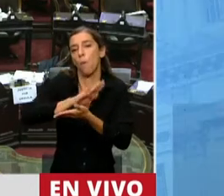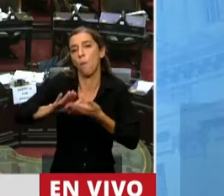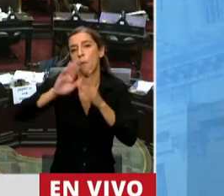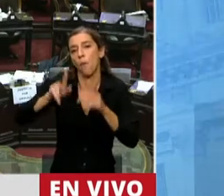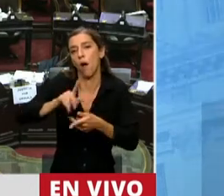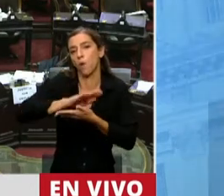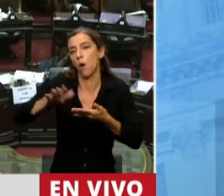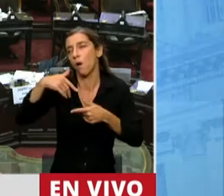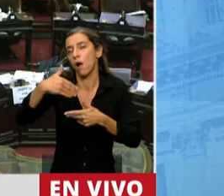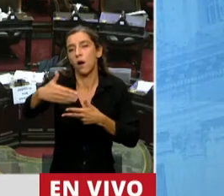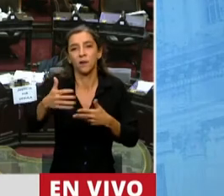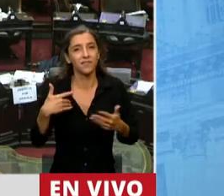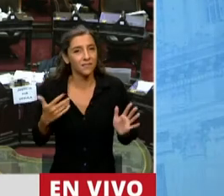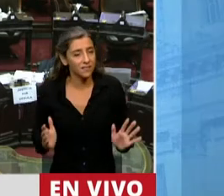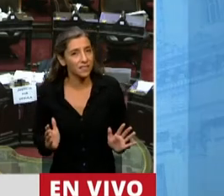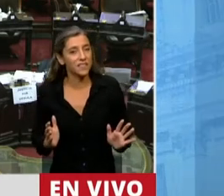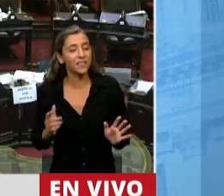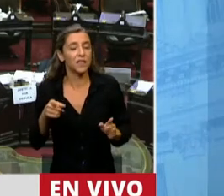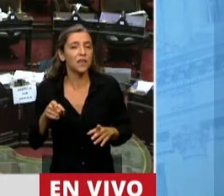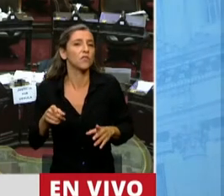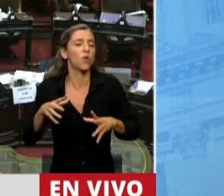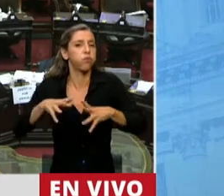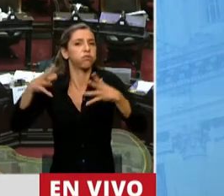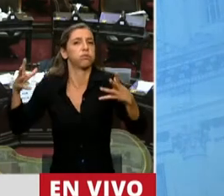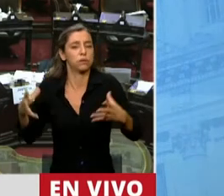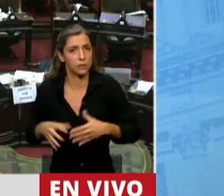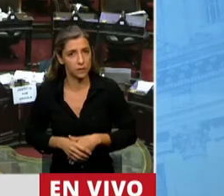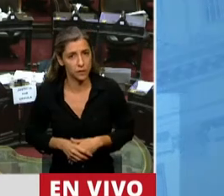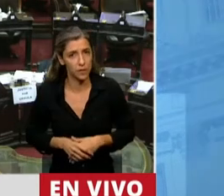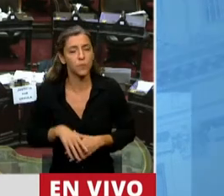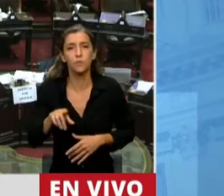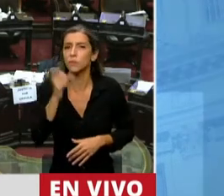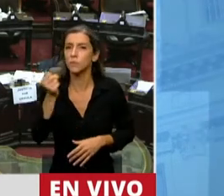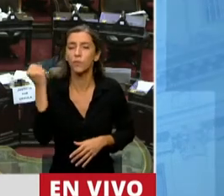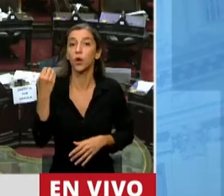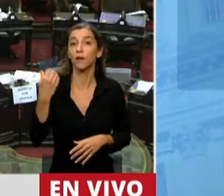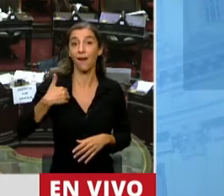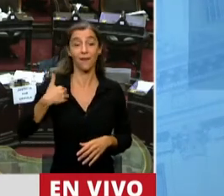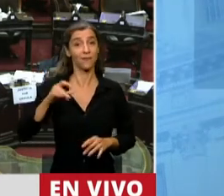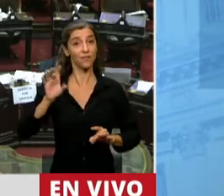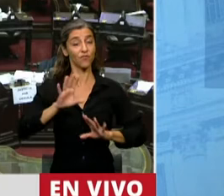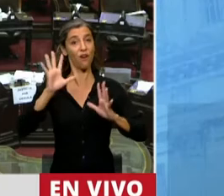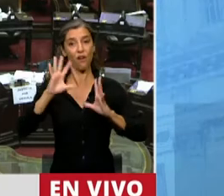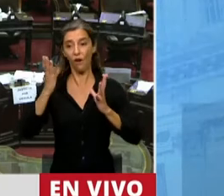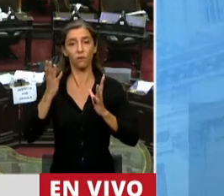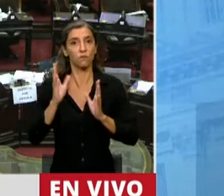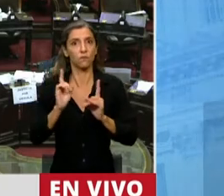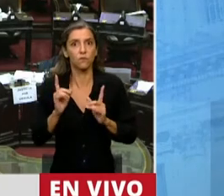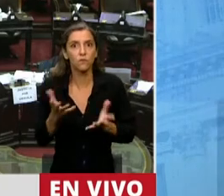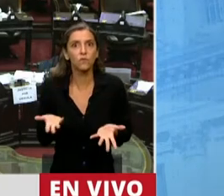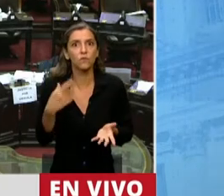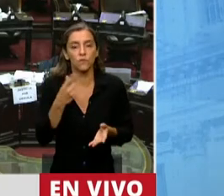significa. Porque el tema de la deuda externa no es solamente el tema de las arcas de la Nación. Cuando hablamos de la deuda externa y el endeudamiento y el